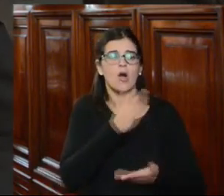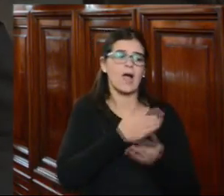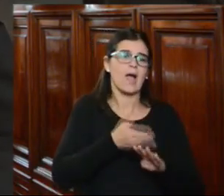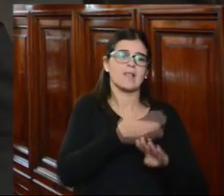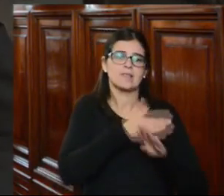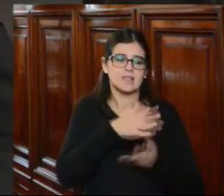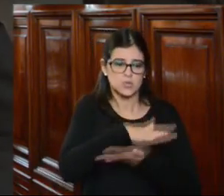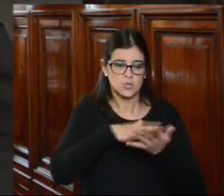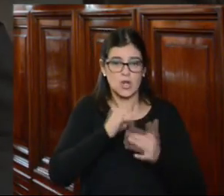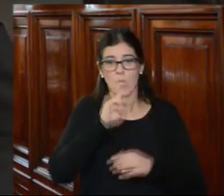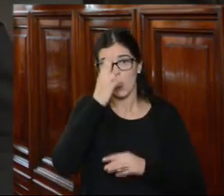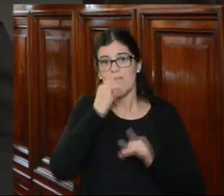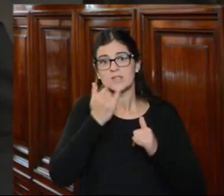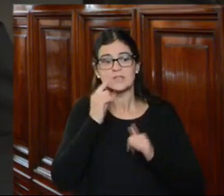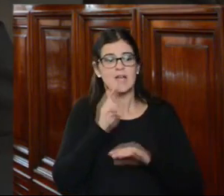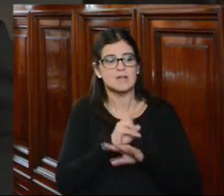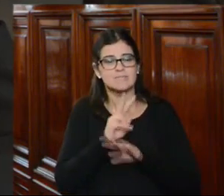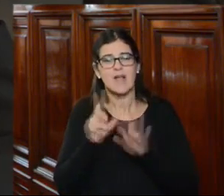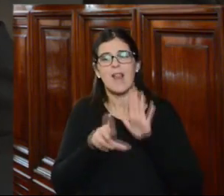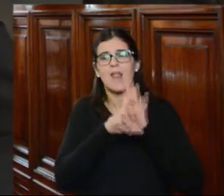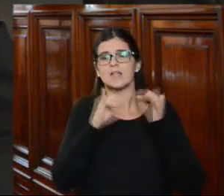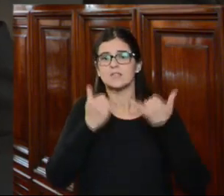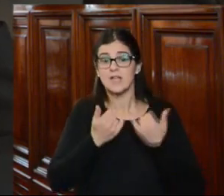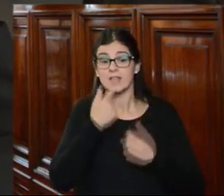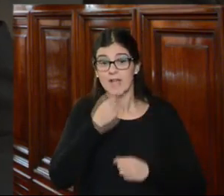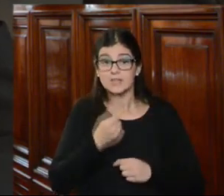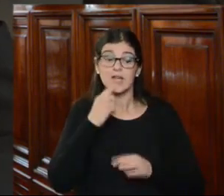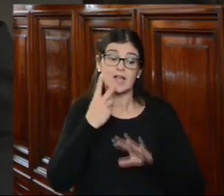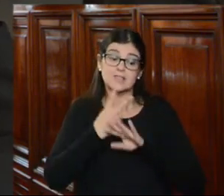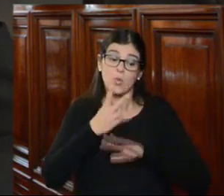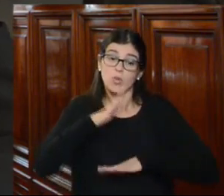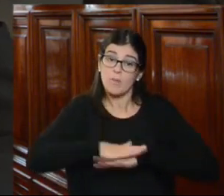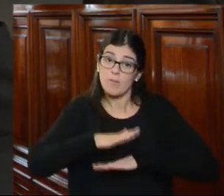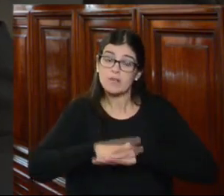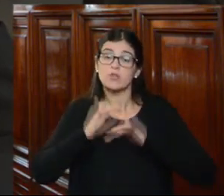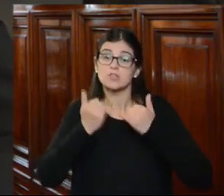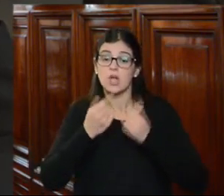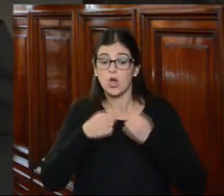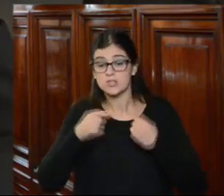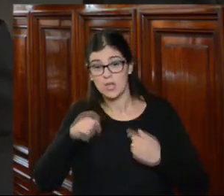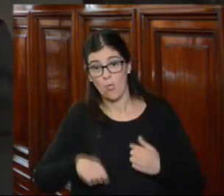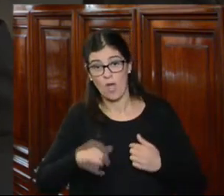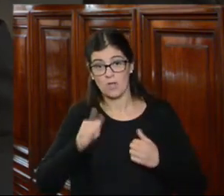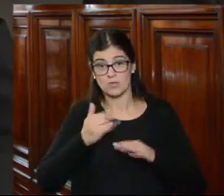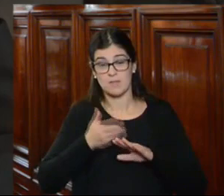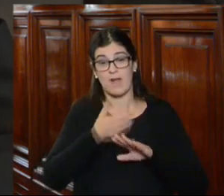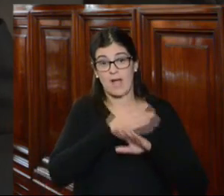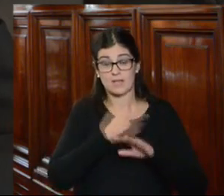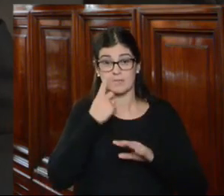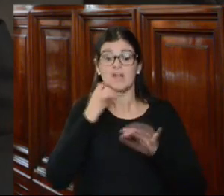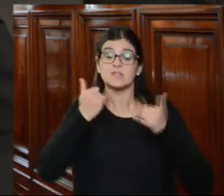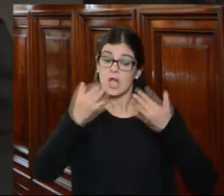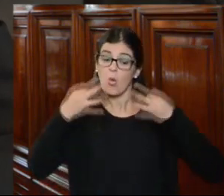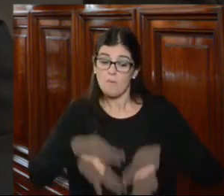internos en Uruguay ya que la ley de amparo en nuestro país establece que la segunda instancia causa cosa juzgada dimos